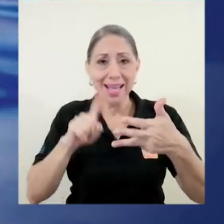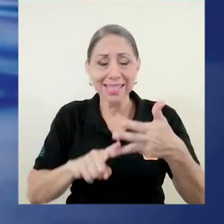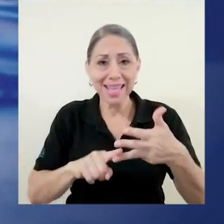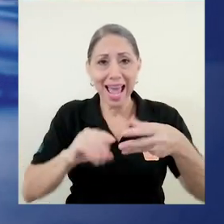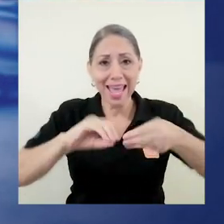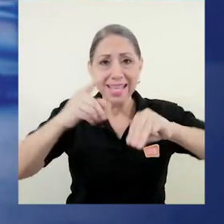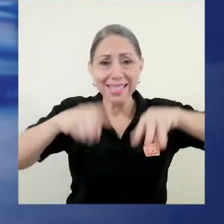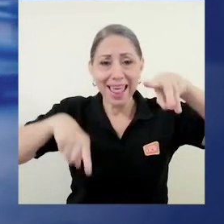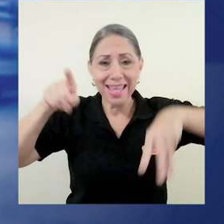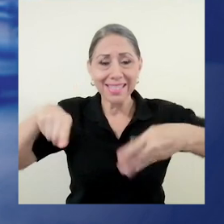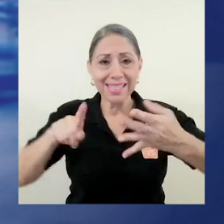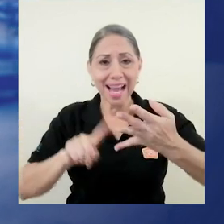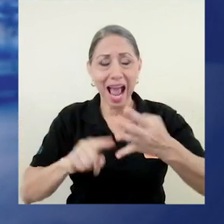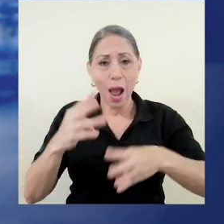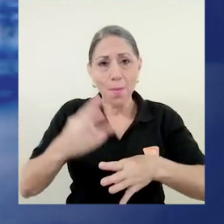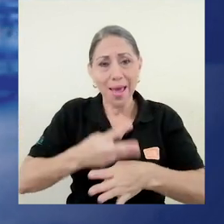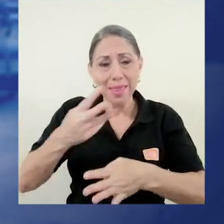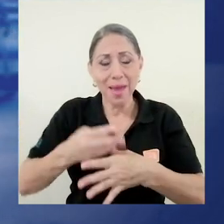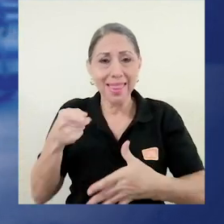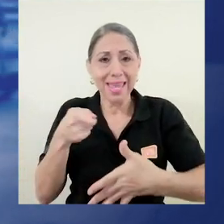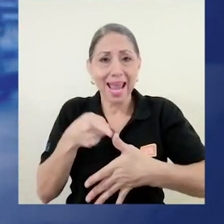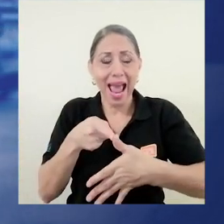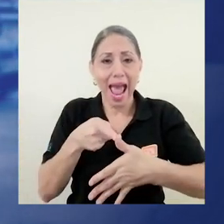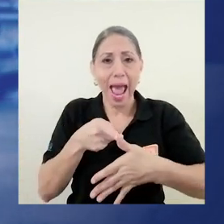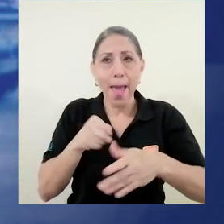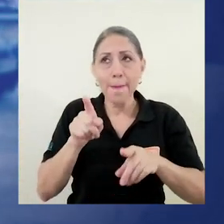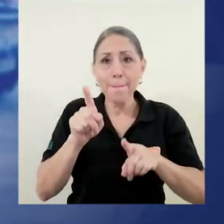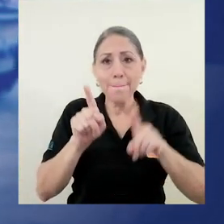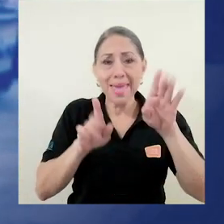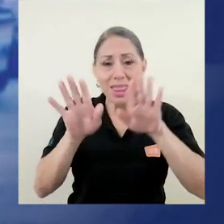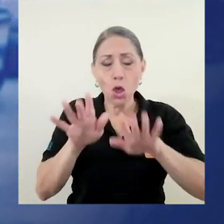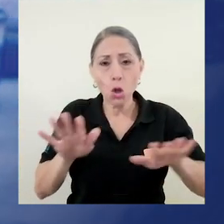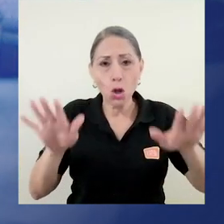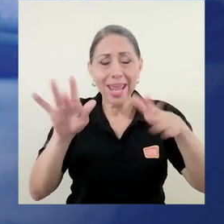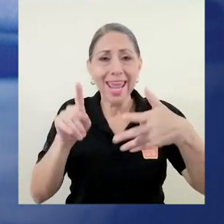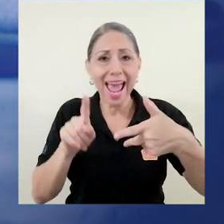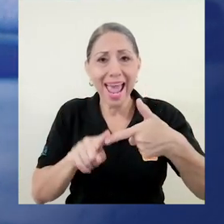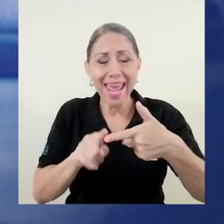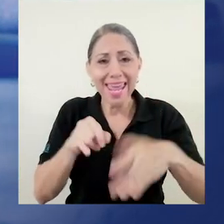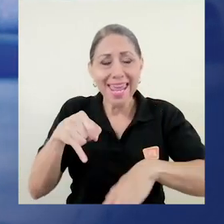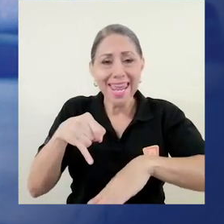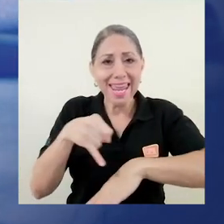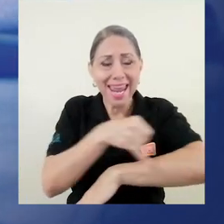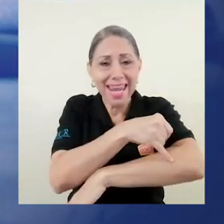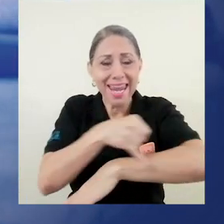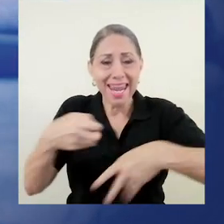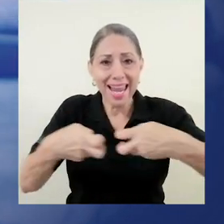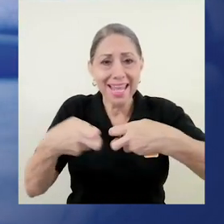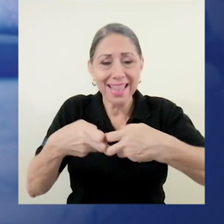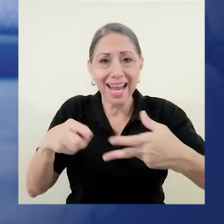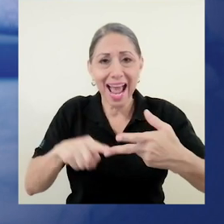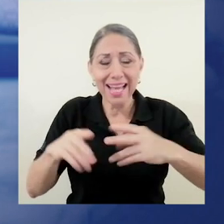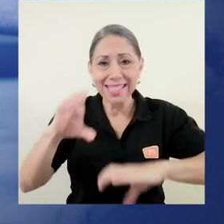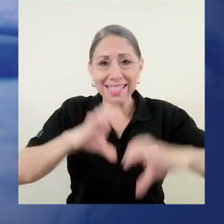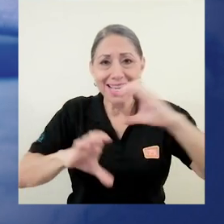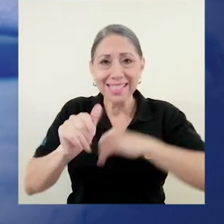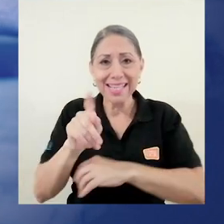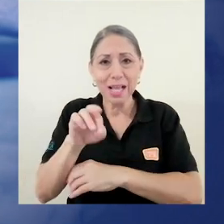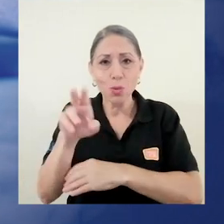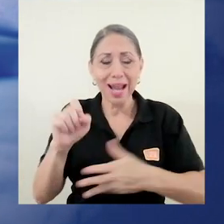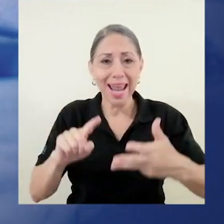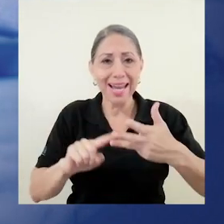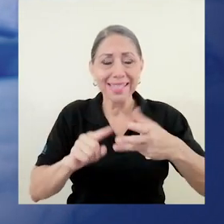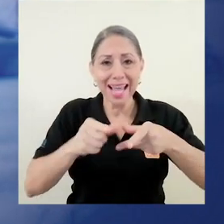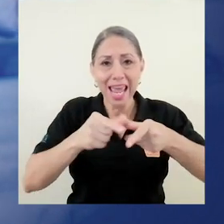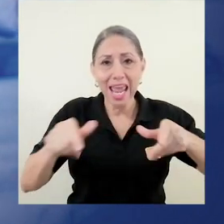farmacia, estadística, matemática, meteorología, ingeniería eléctrica, ciencias actuariales,